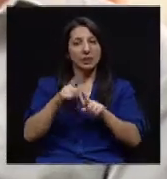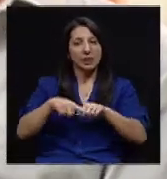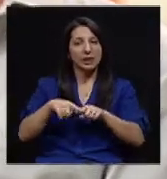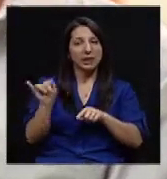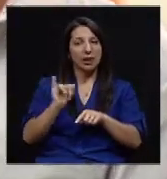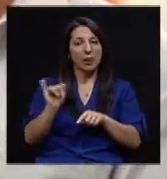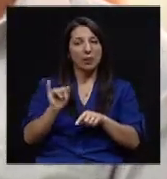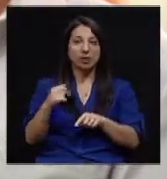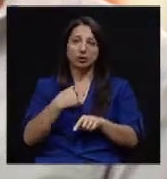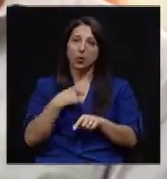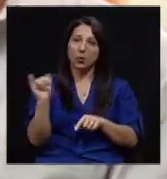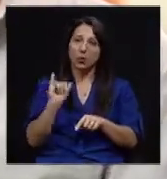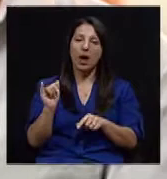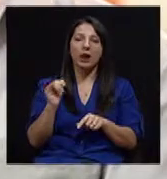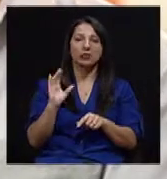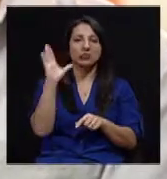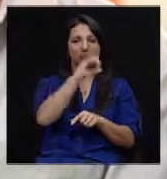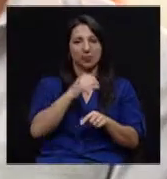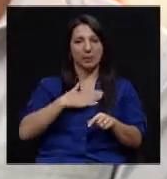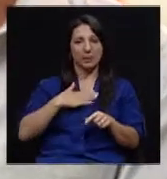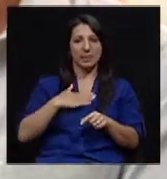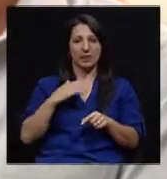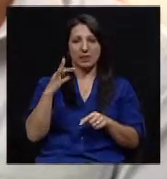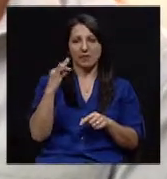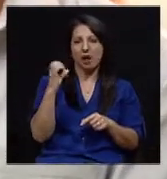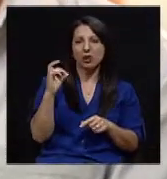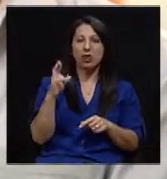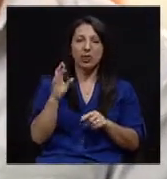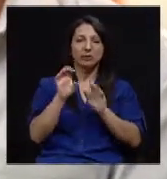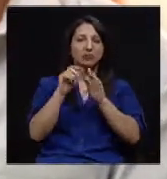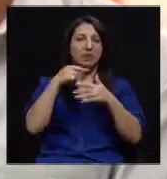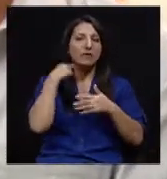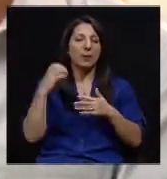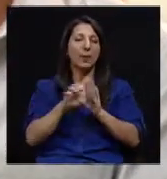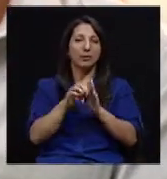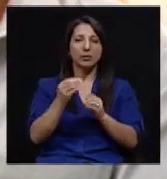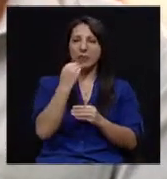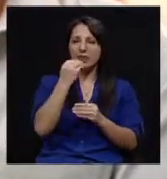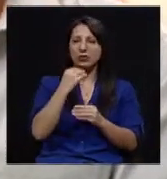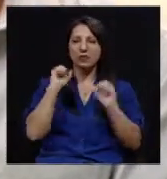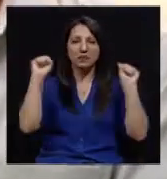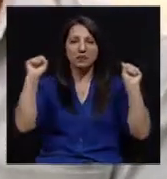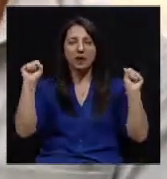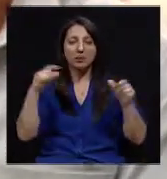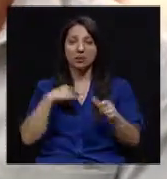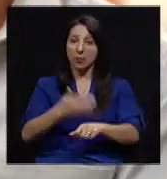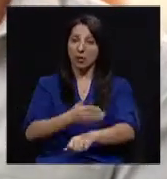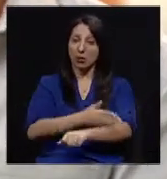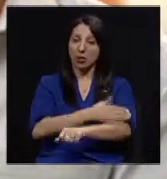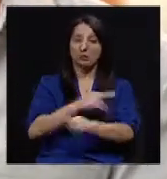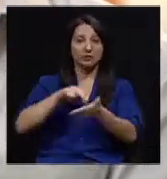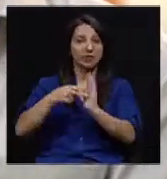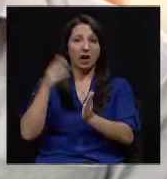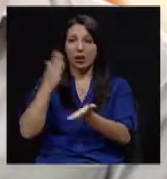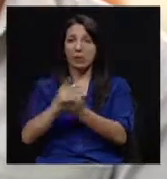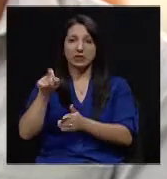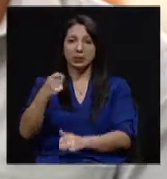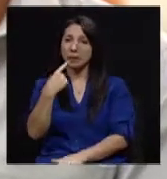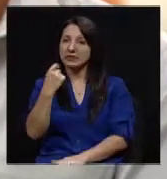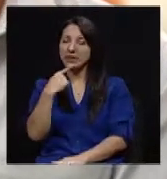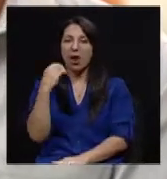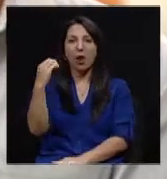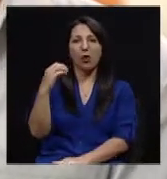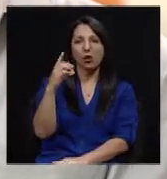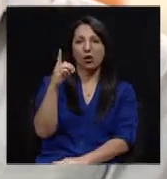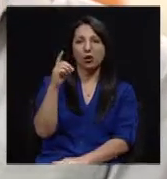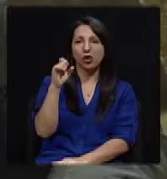como yo también he controlado mis factores de riesgo, dígase alimentación, actividad física, y si los he mejorado tal vez no necesito más ese medicamento, o la dosis